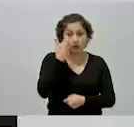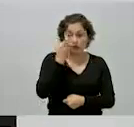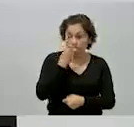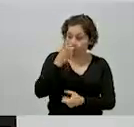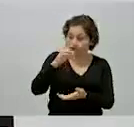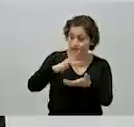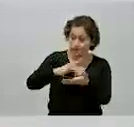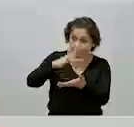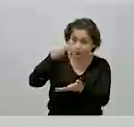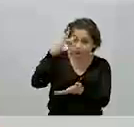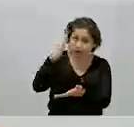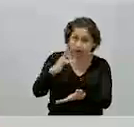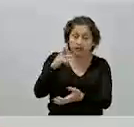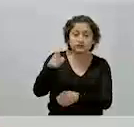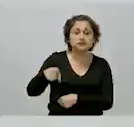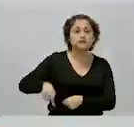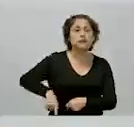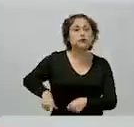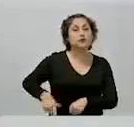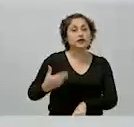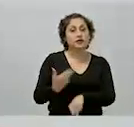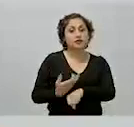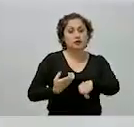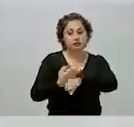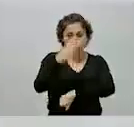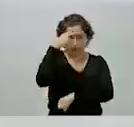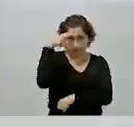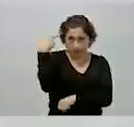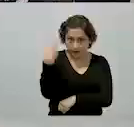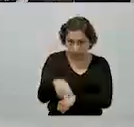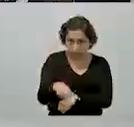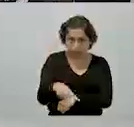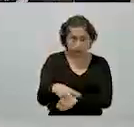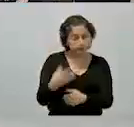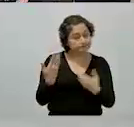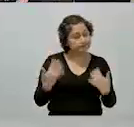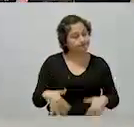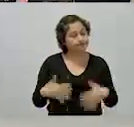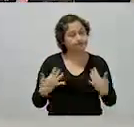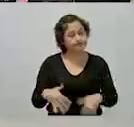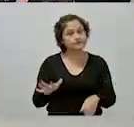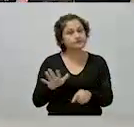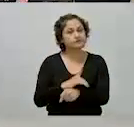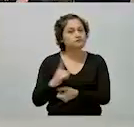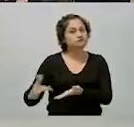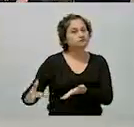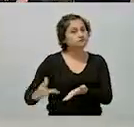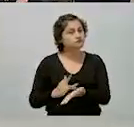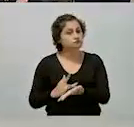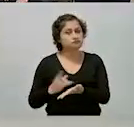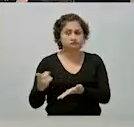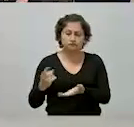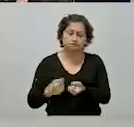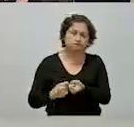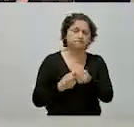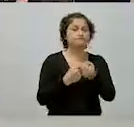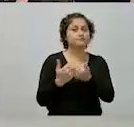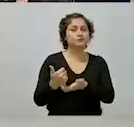al gobernador del Estado de México, Alfredo del Mazo, por su apoyo, por su respaldo,